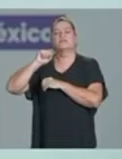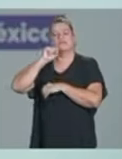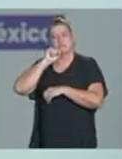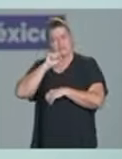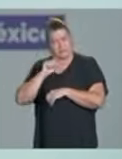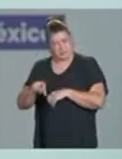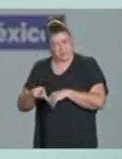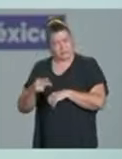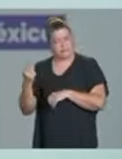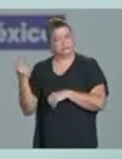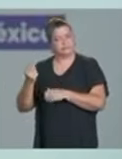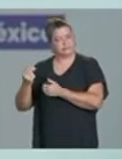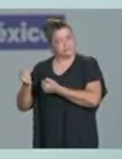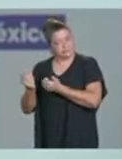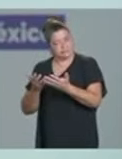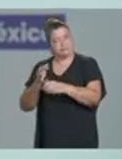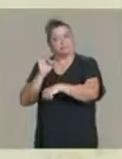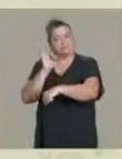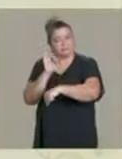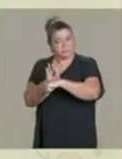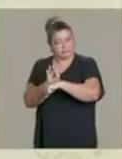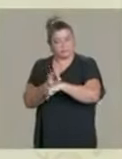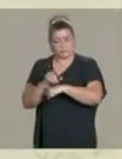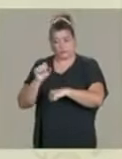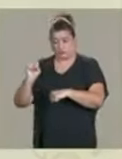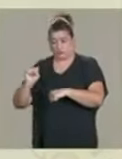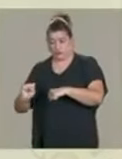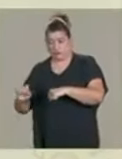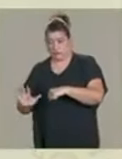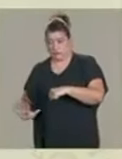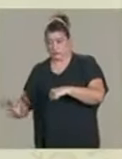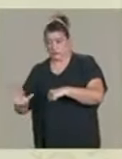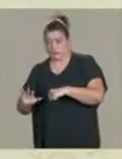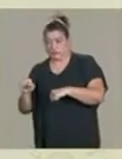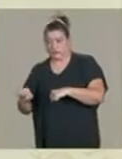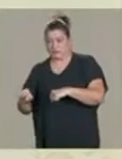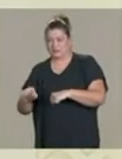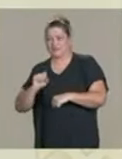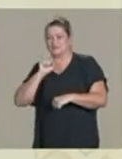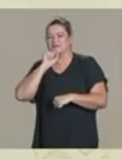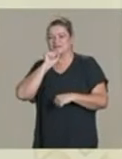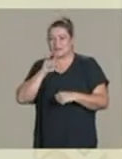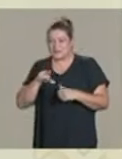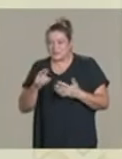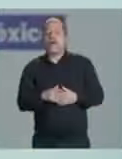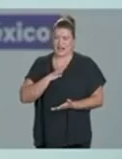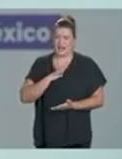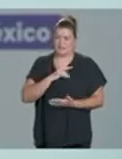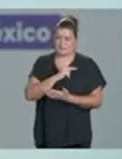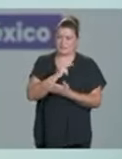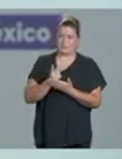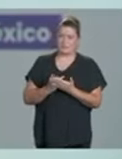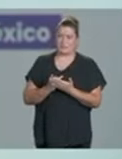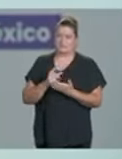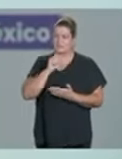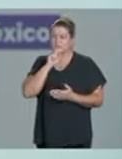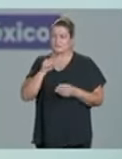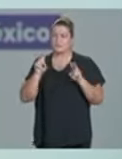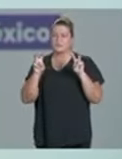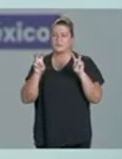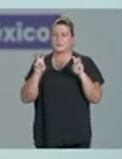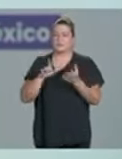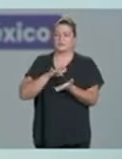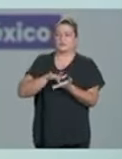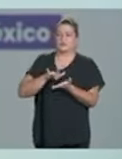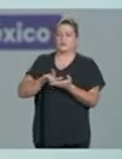Y con el interoceánico tenemos que terminar el puerto de Salina Cruz y los 12 polos de bienestar. Vamos apoyar a las mujeres de